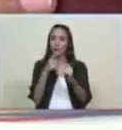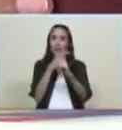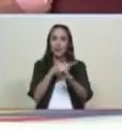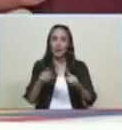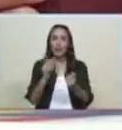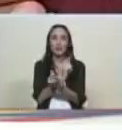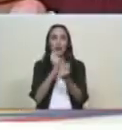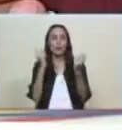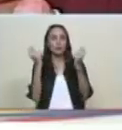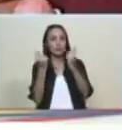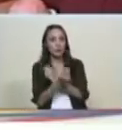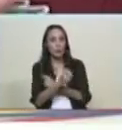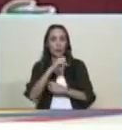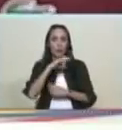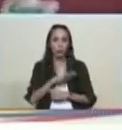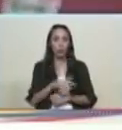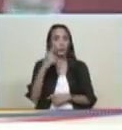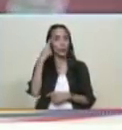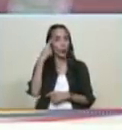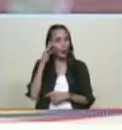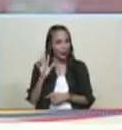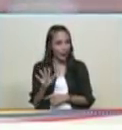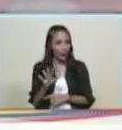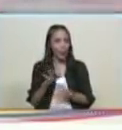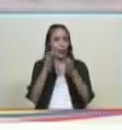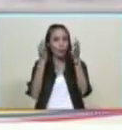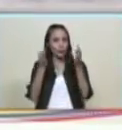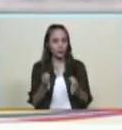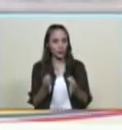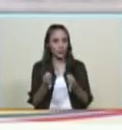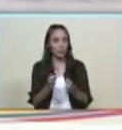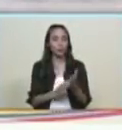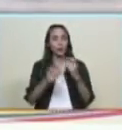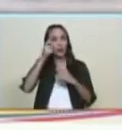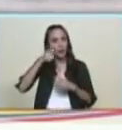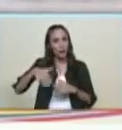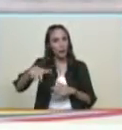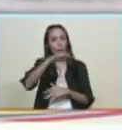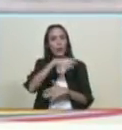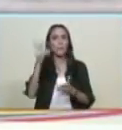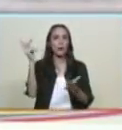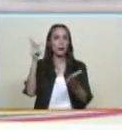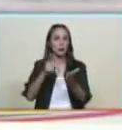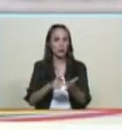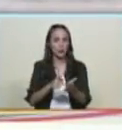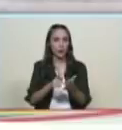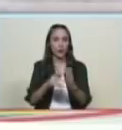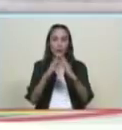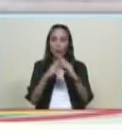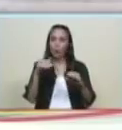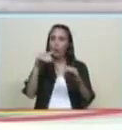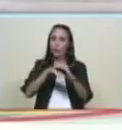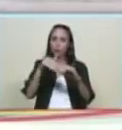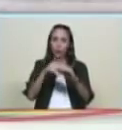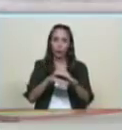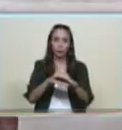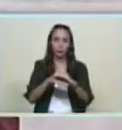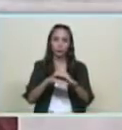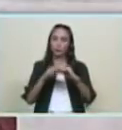de revolución creo que el pueblo va a dar una lección de participación de voto popular